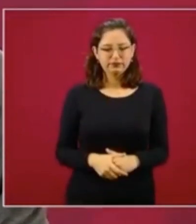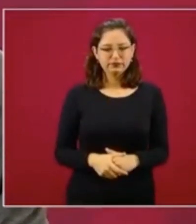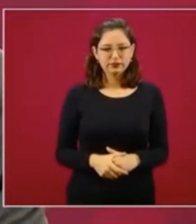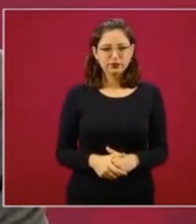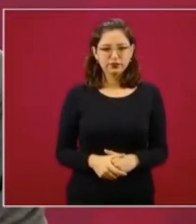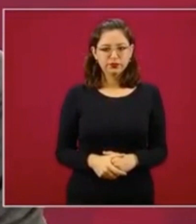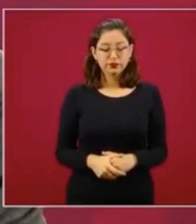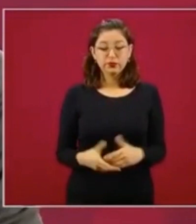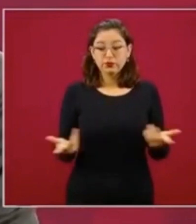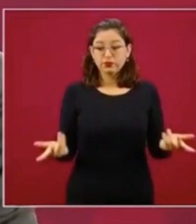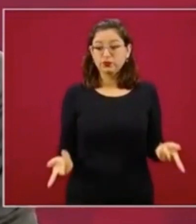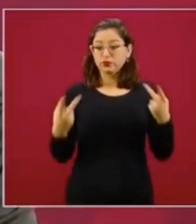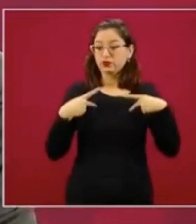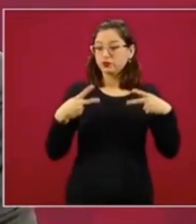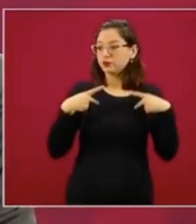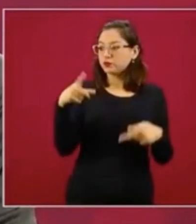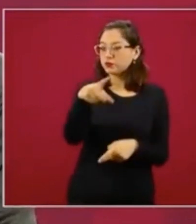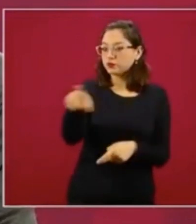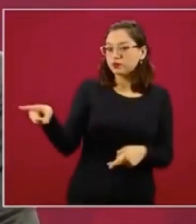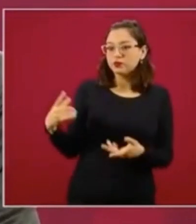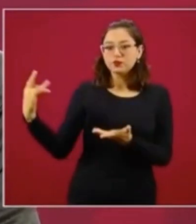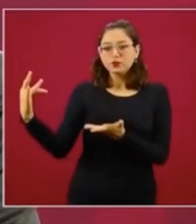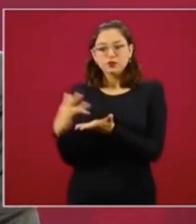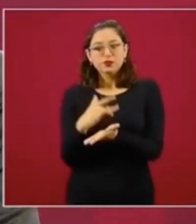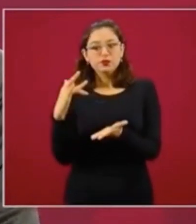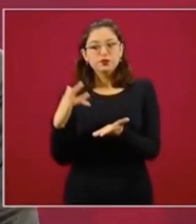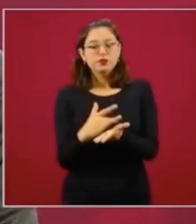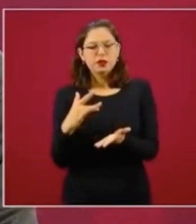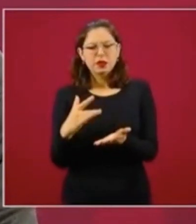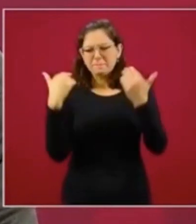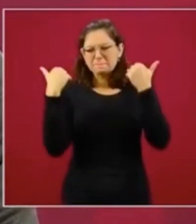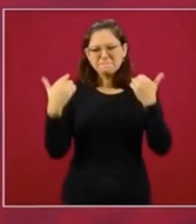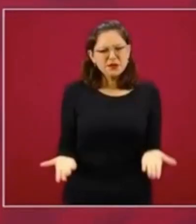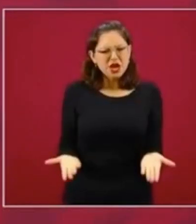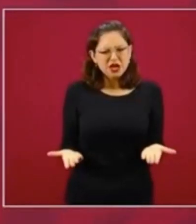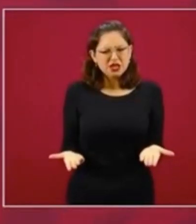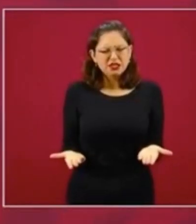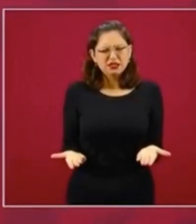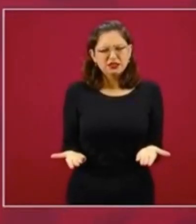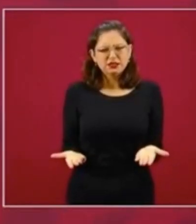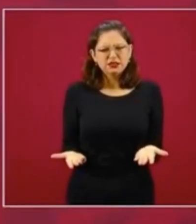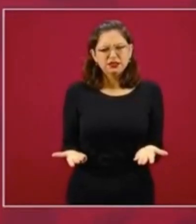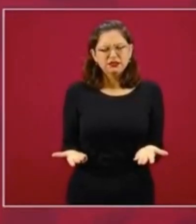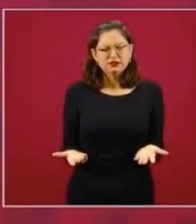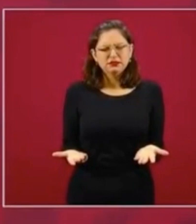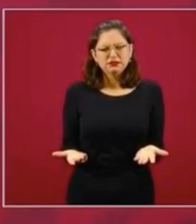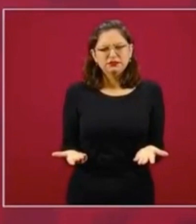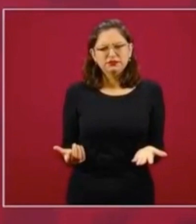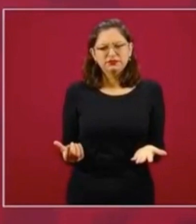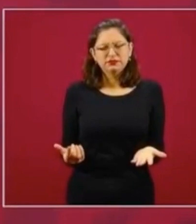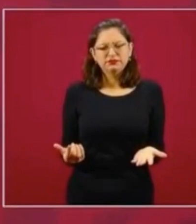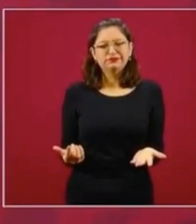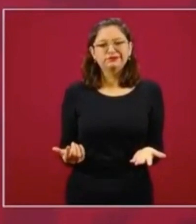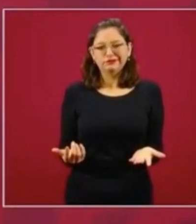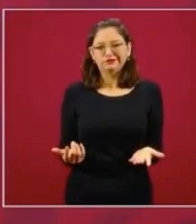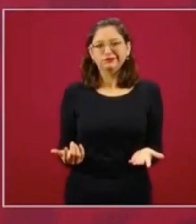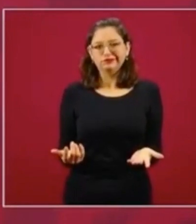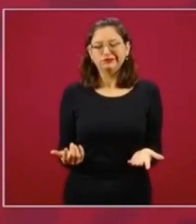La gente nos apoyó para que